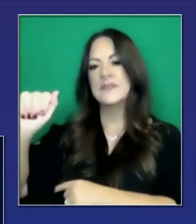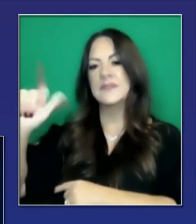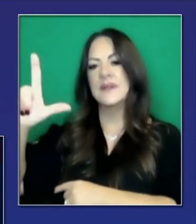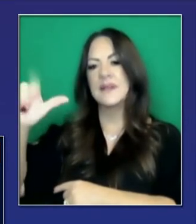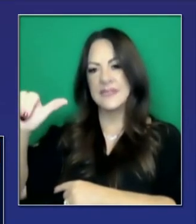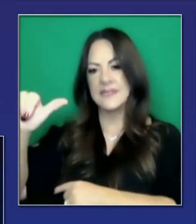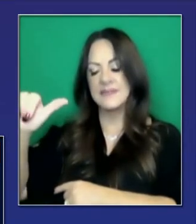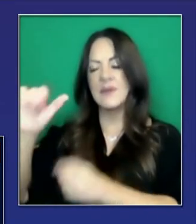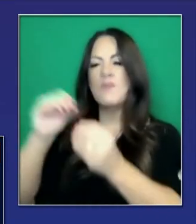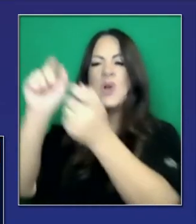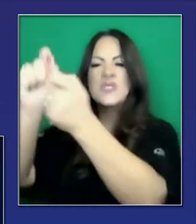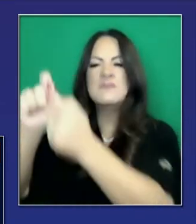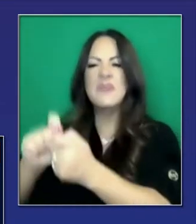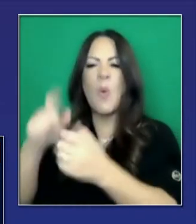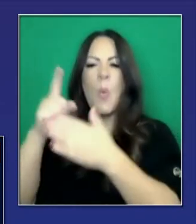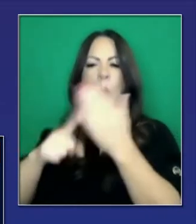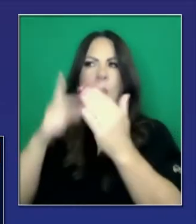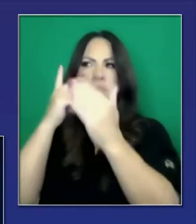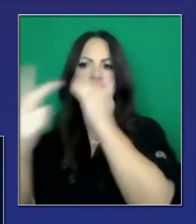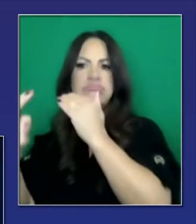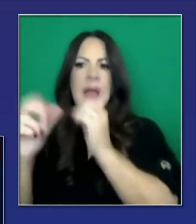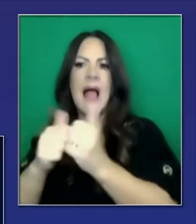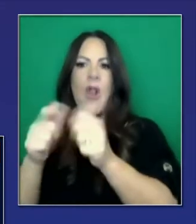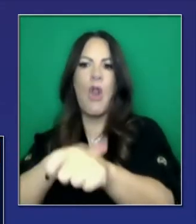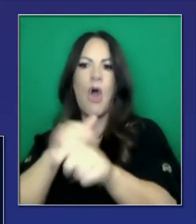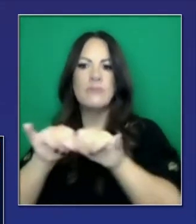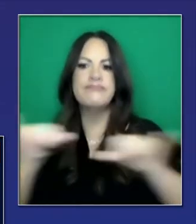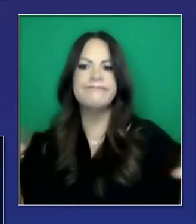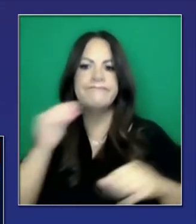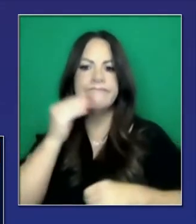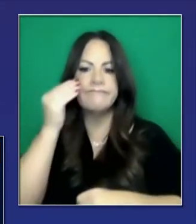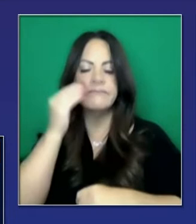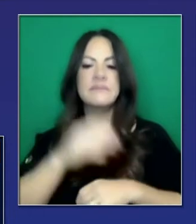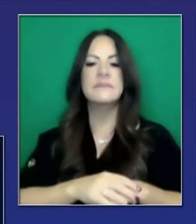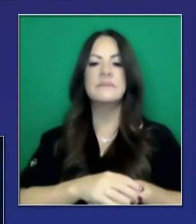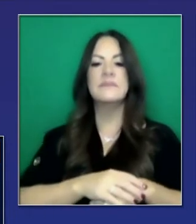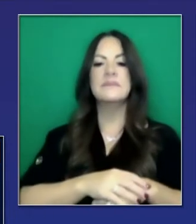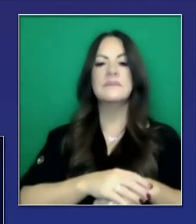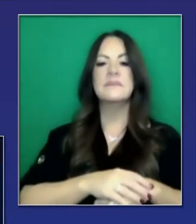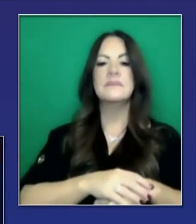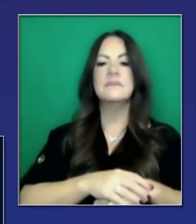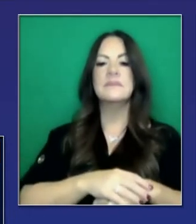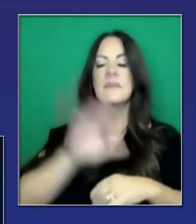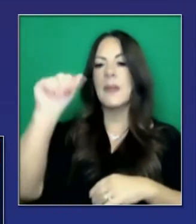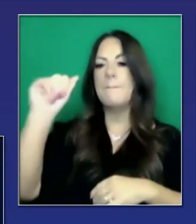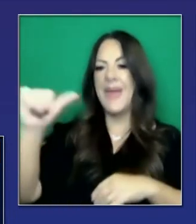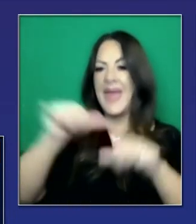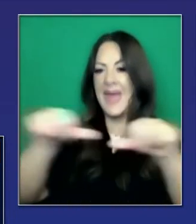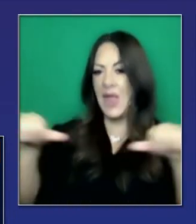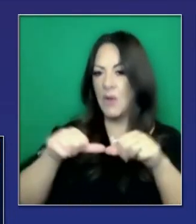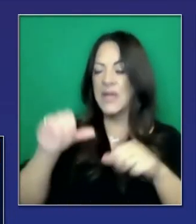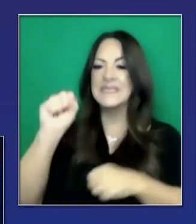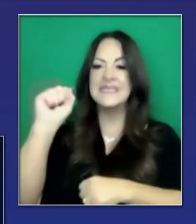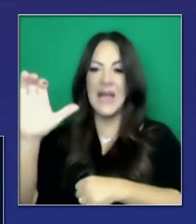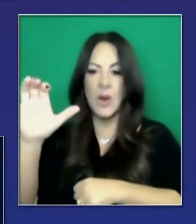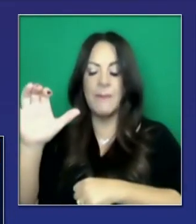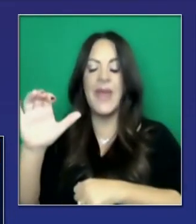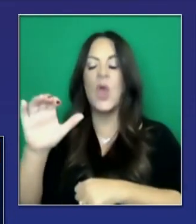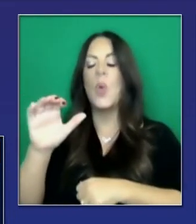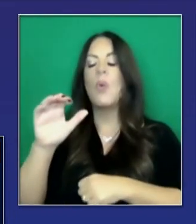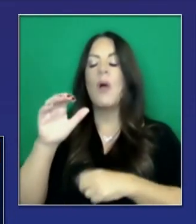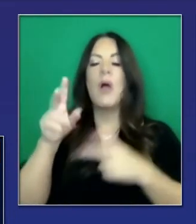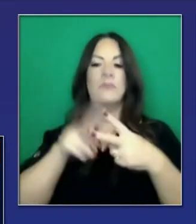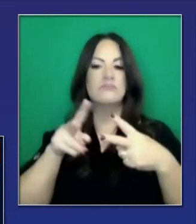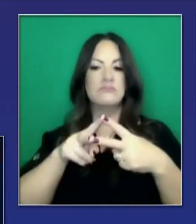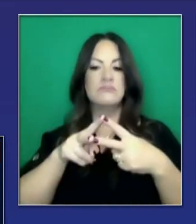para ser más específicos en cuanto a las proyecciones. Ven en el área de Sacramento. En aquí en el área de la bahía, esas órdenes de quedarse